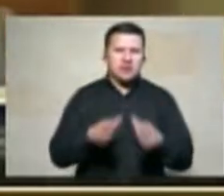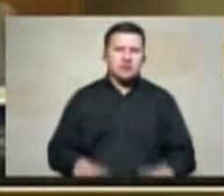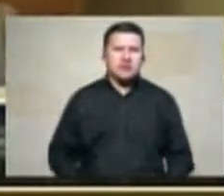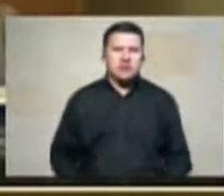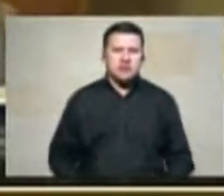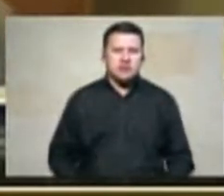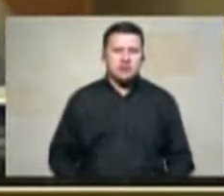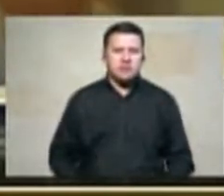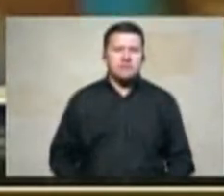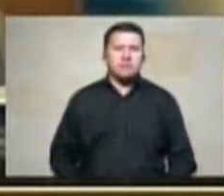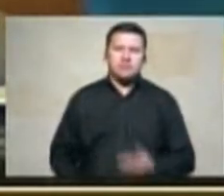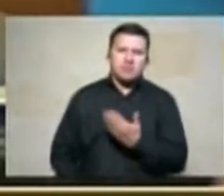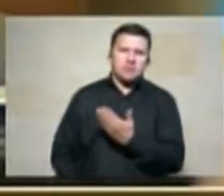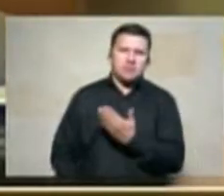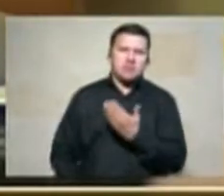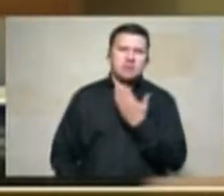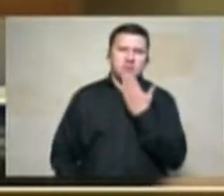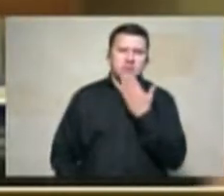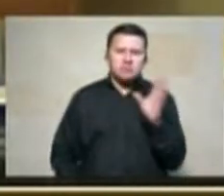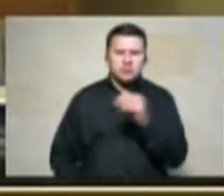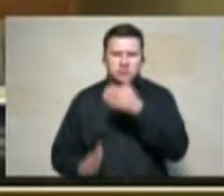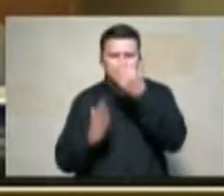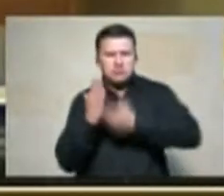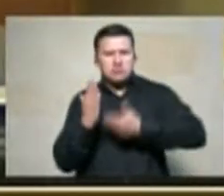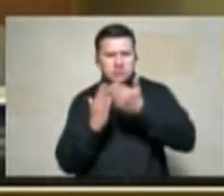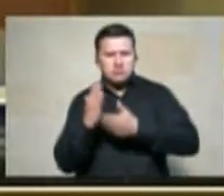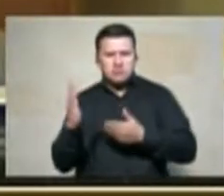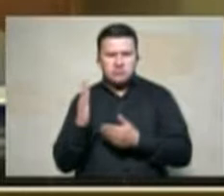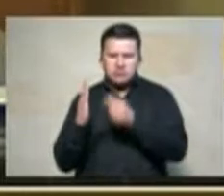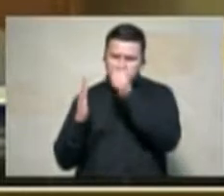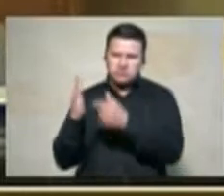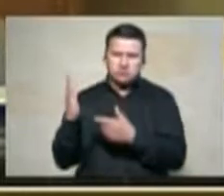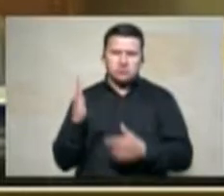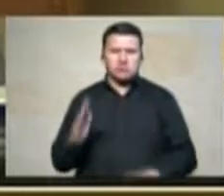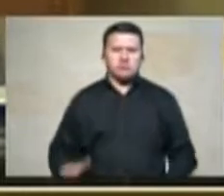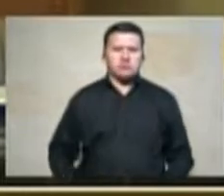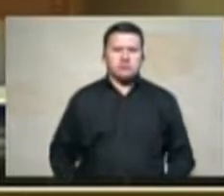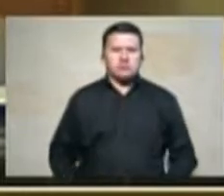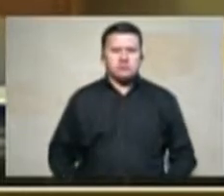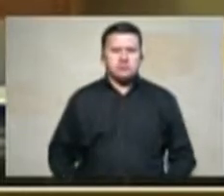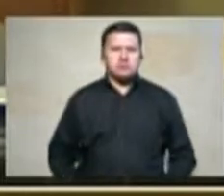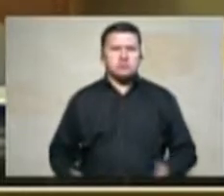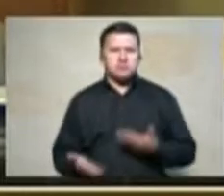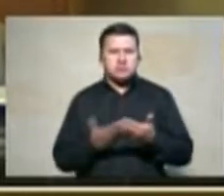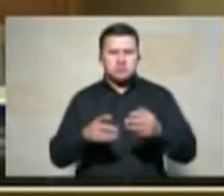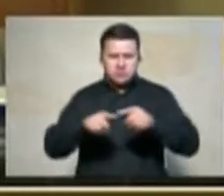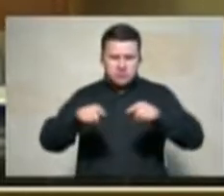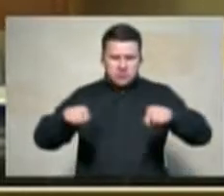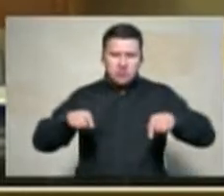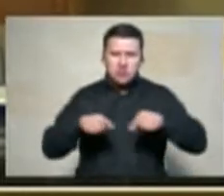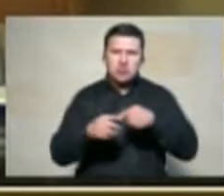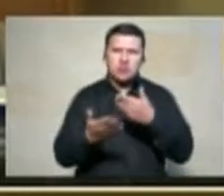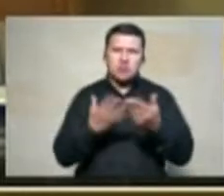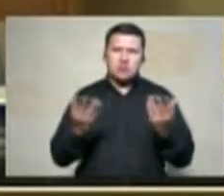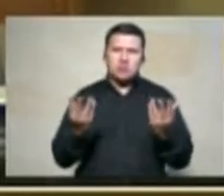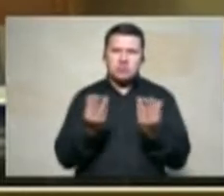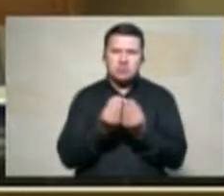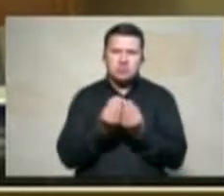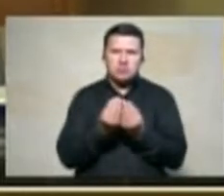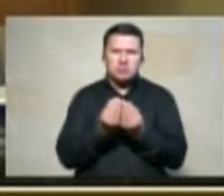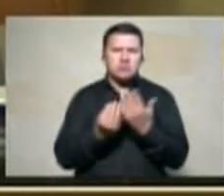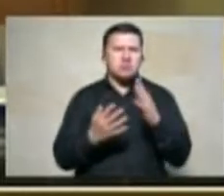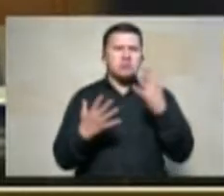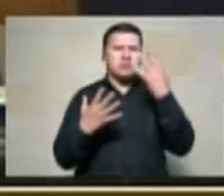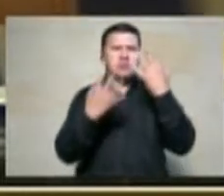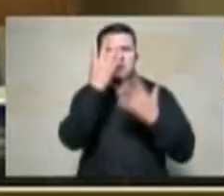este señor con toda la documentación del caso compró una parcela de